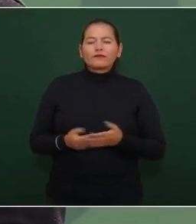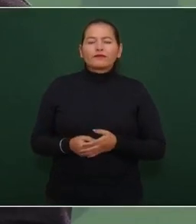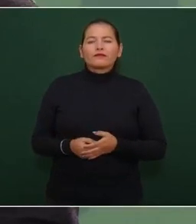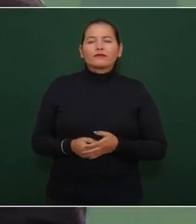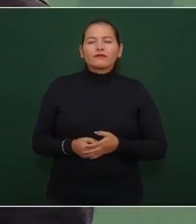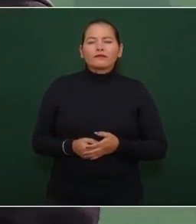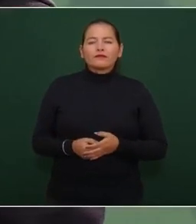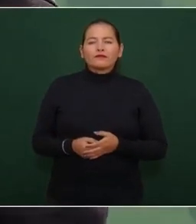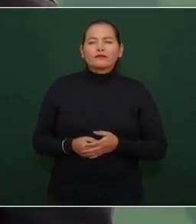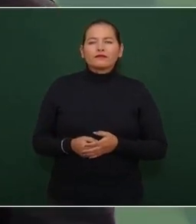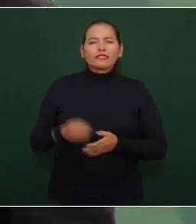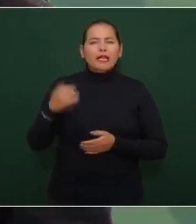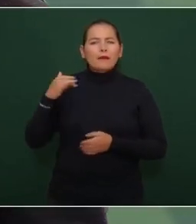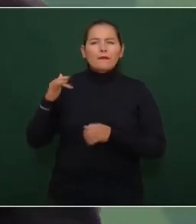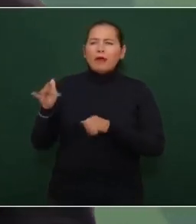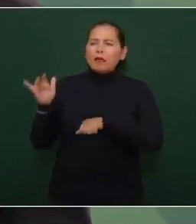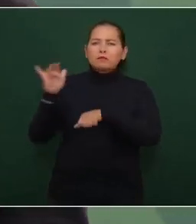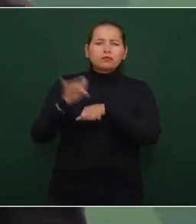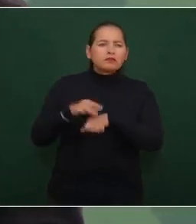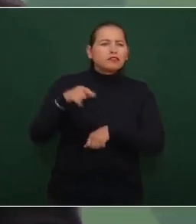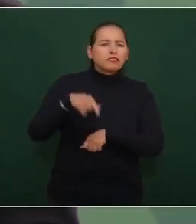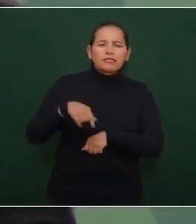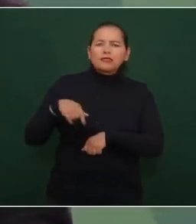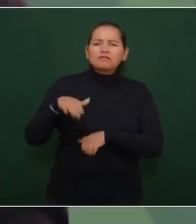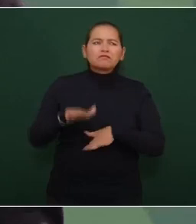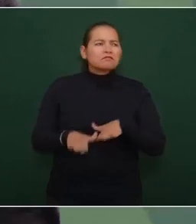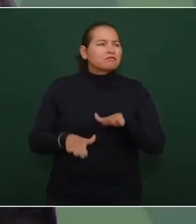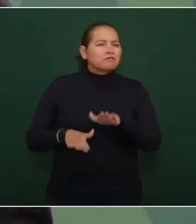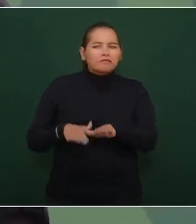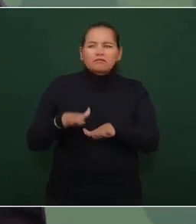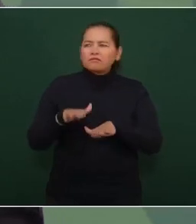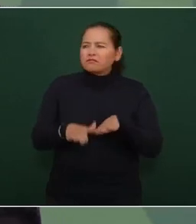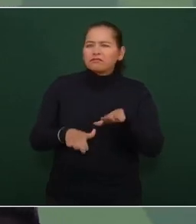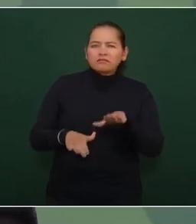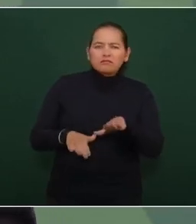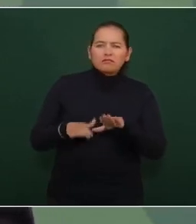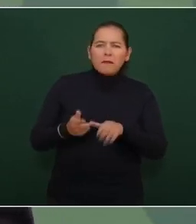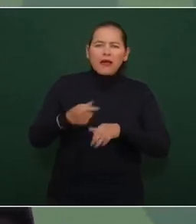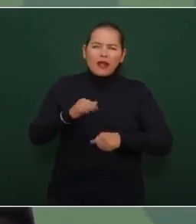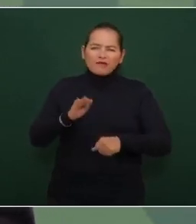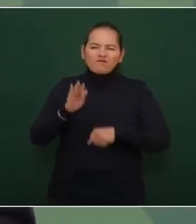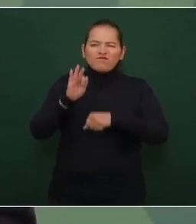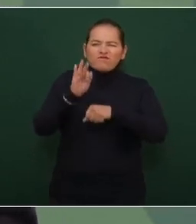pasamos por aquí caminando en el éxodo por la democracia